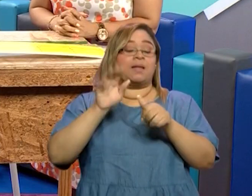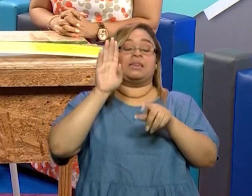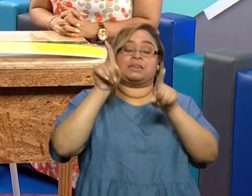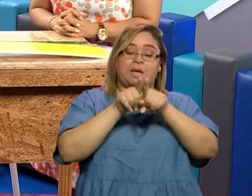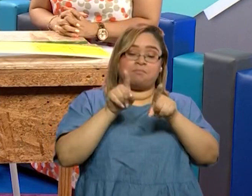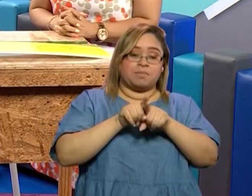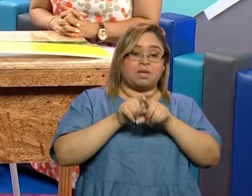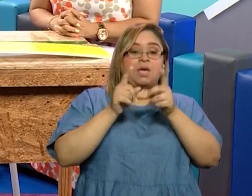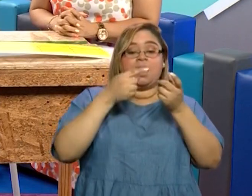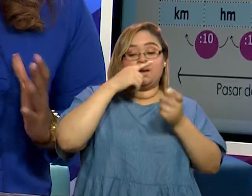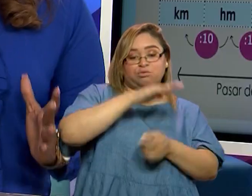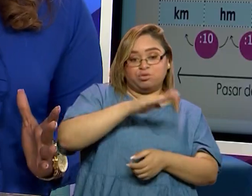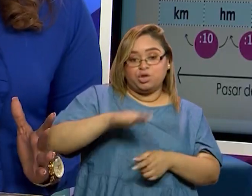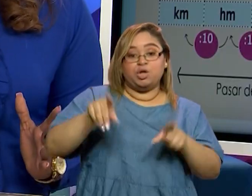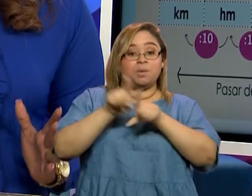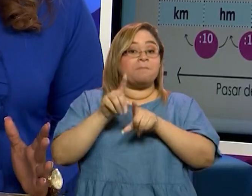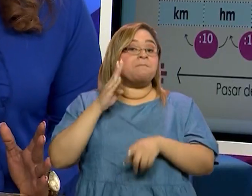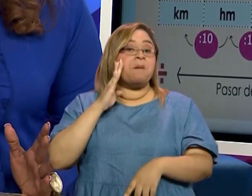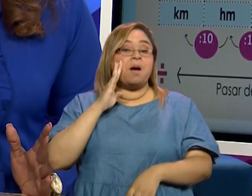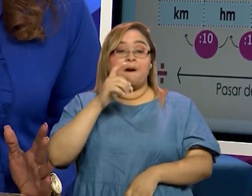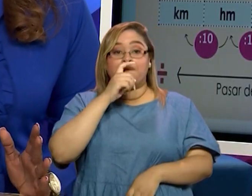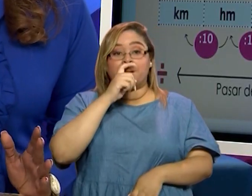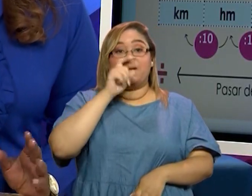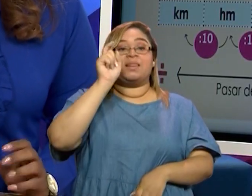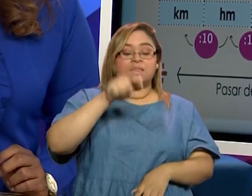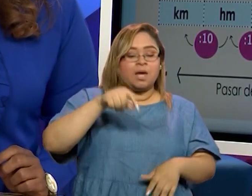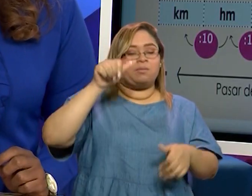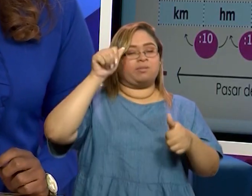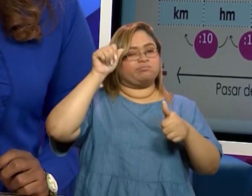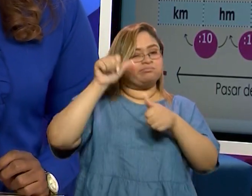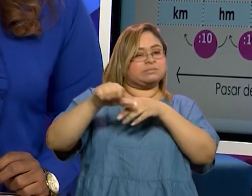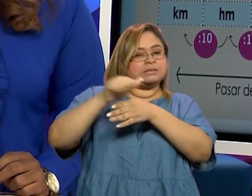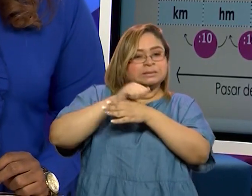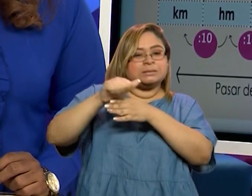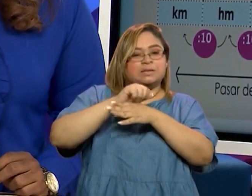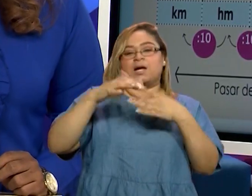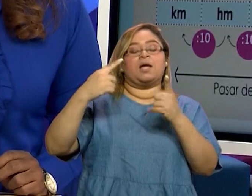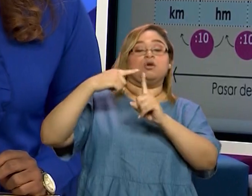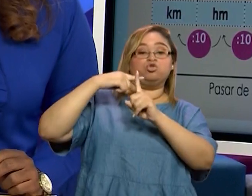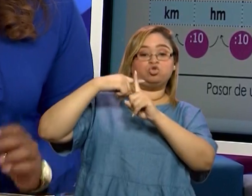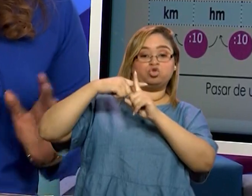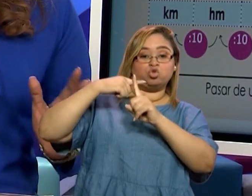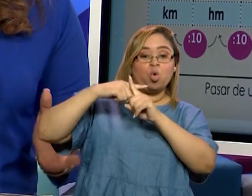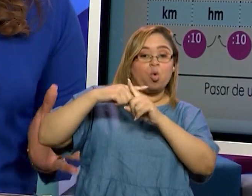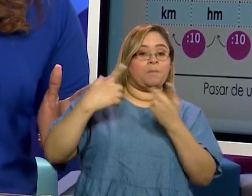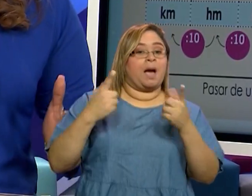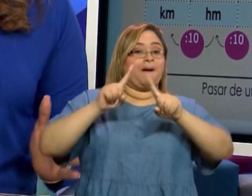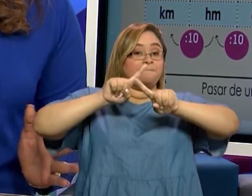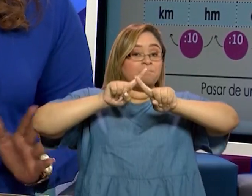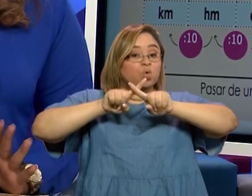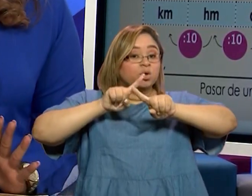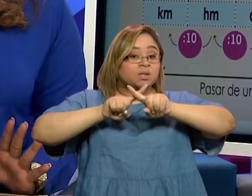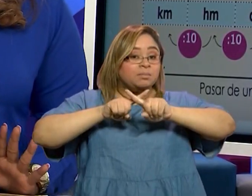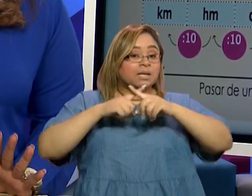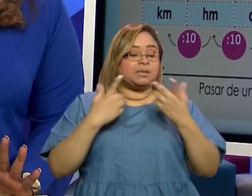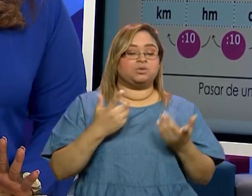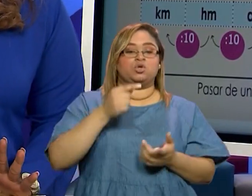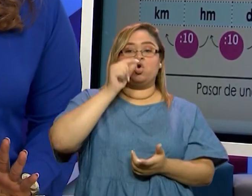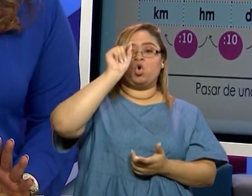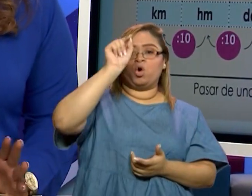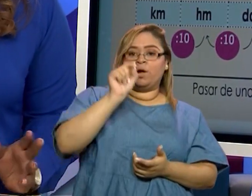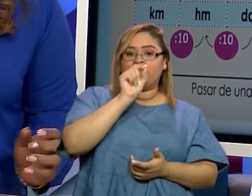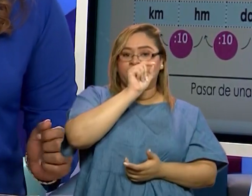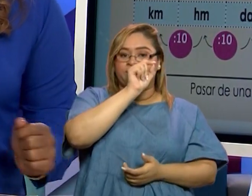que si toca repasar o reforzar esos conceptos, tanto de la suma, la multiplicación y la división, que son las operaciones que vamos a